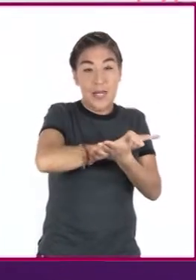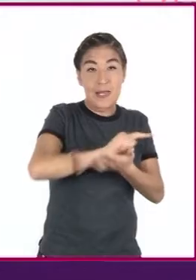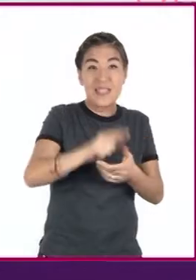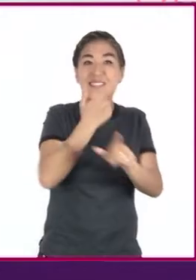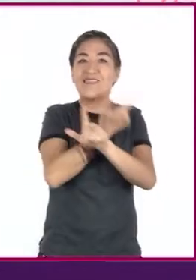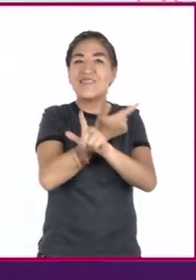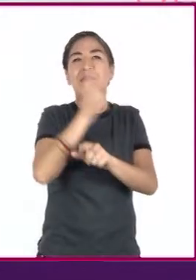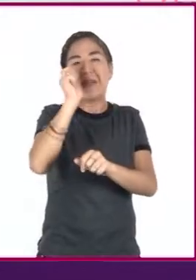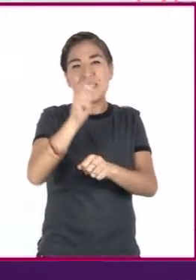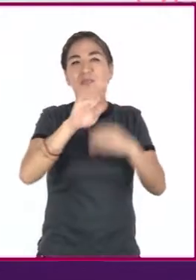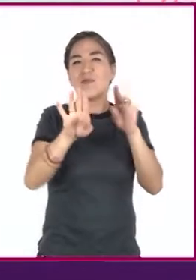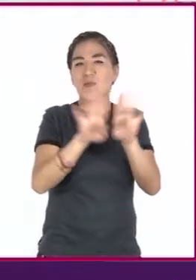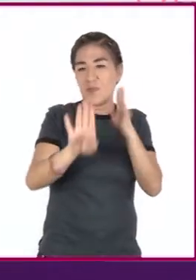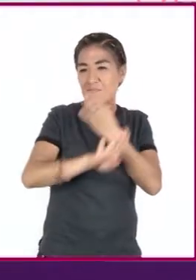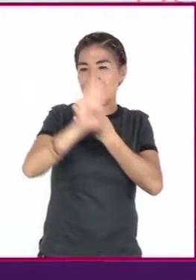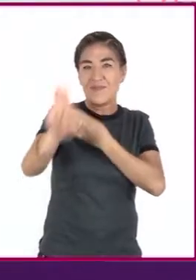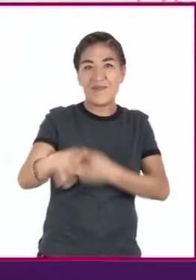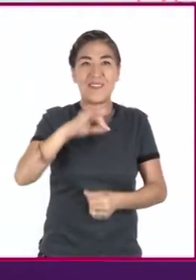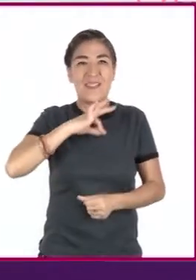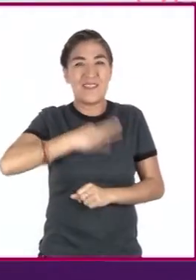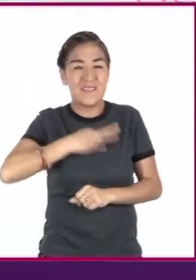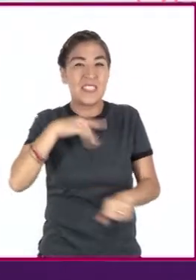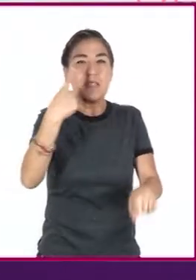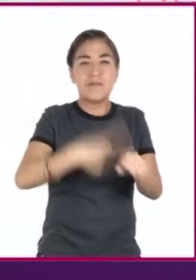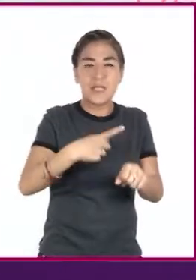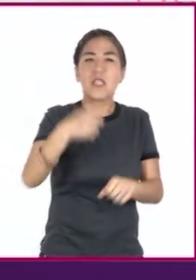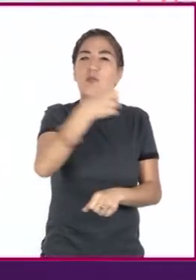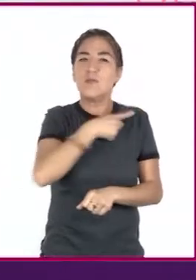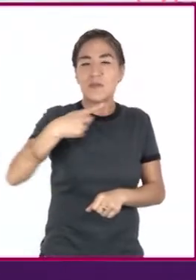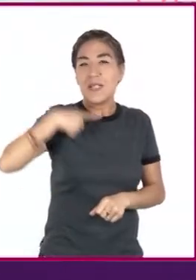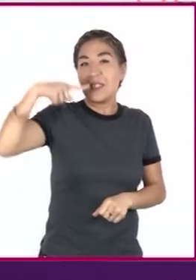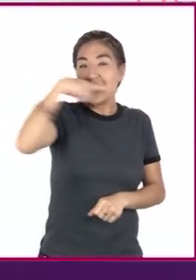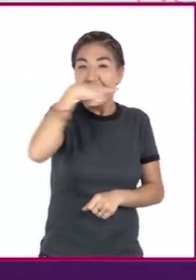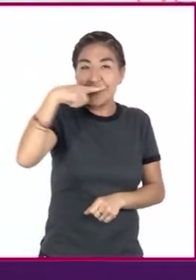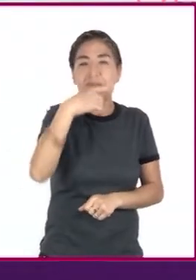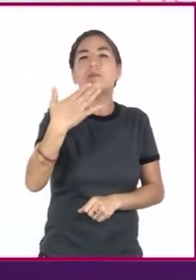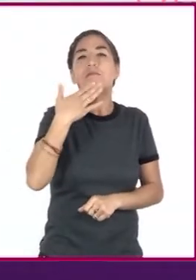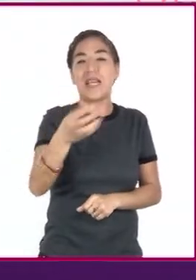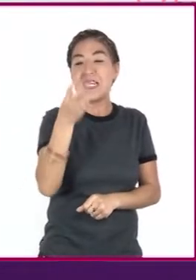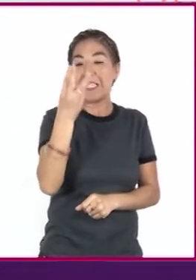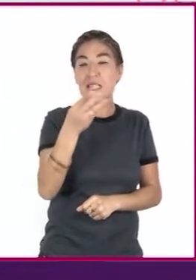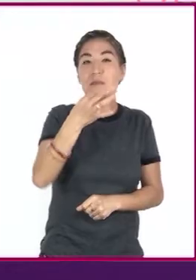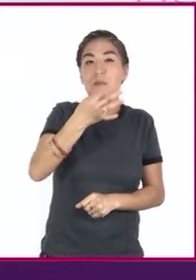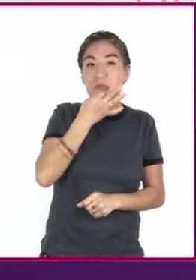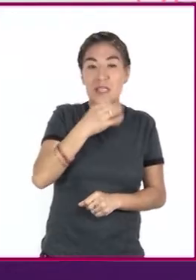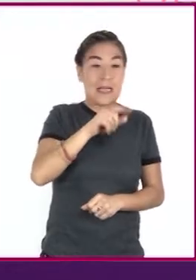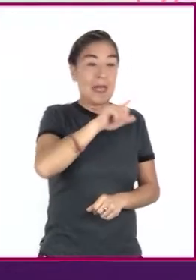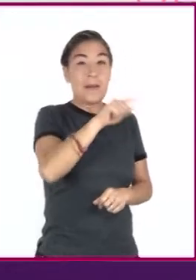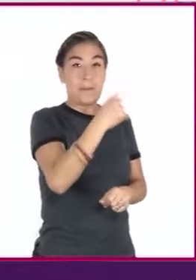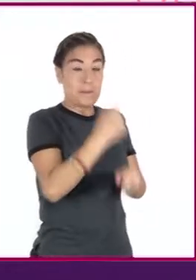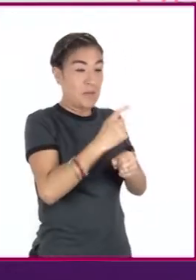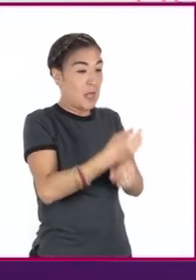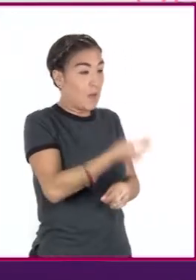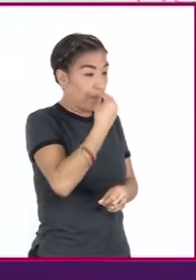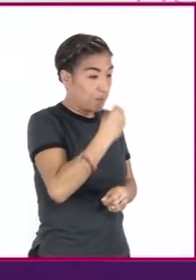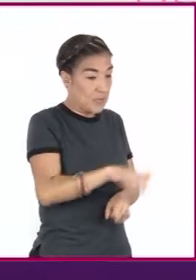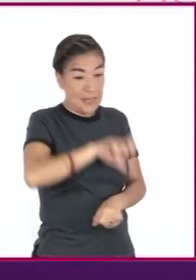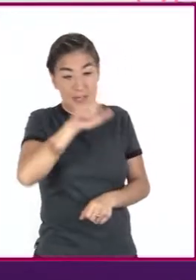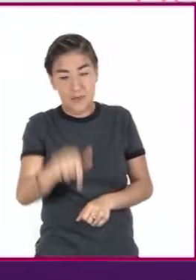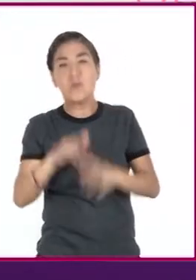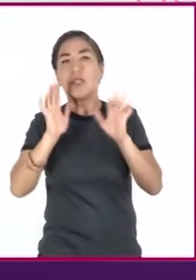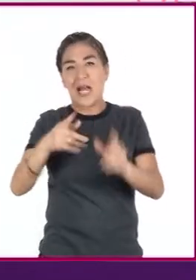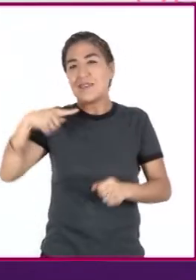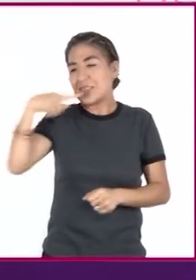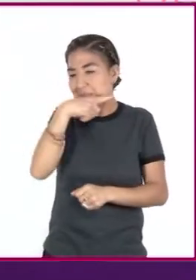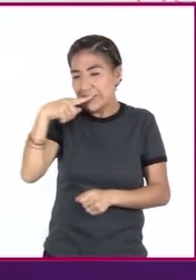infecciones o enfermedades, hay que realizar un correcto cepillado que dure tres minutos después de ingerir alimentos, evitar los alimentos